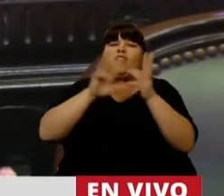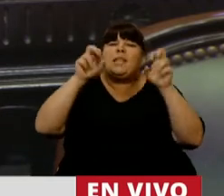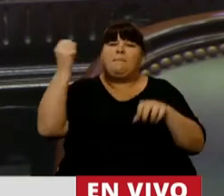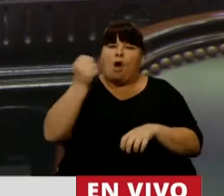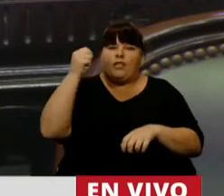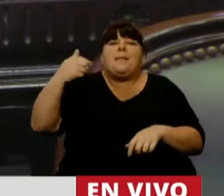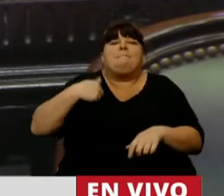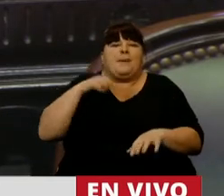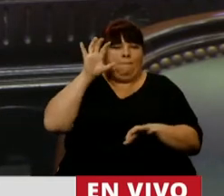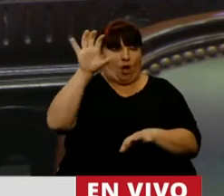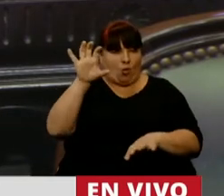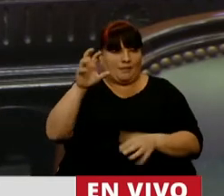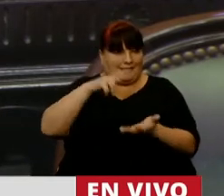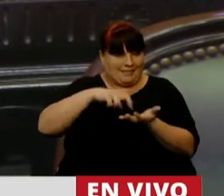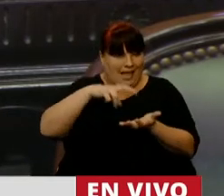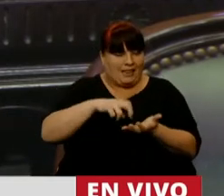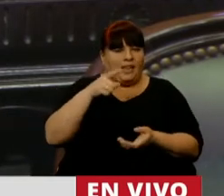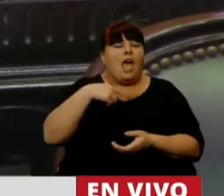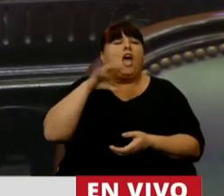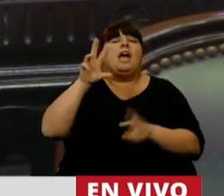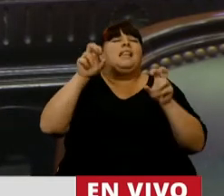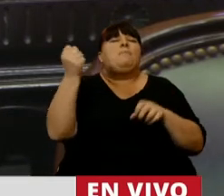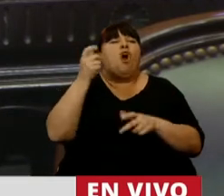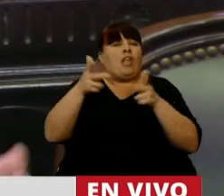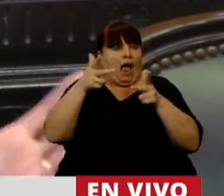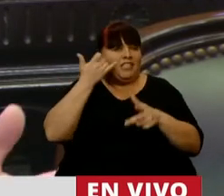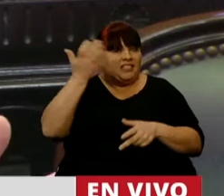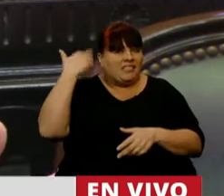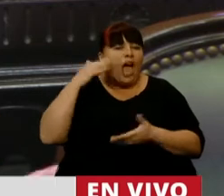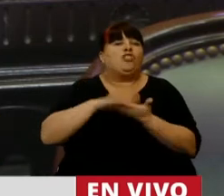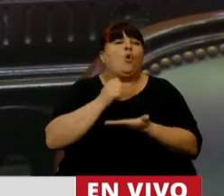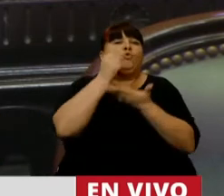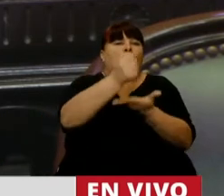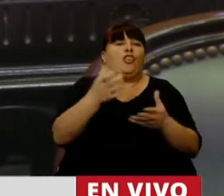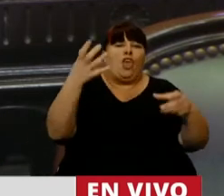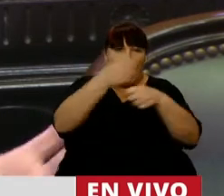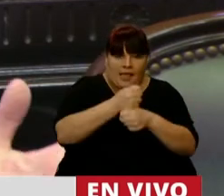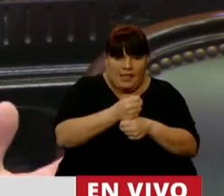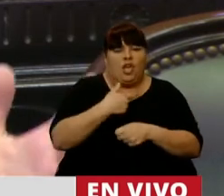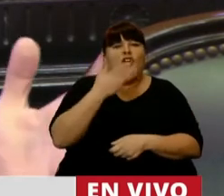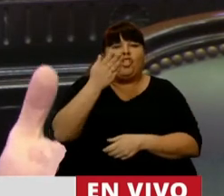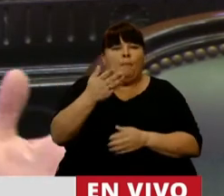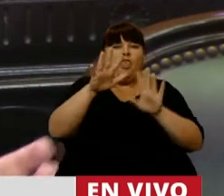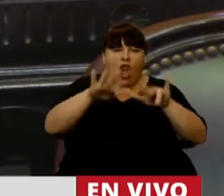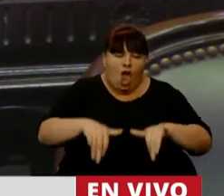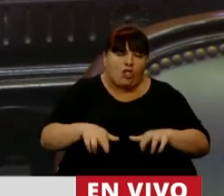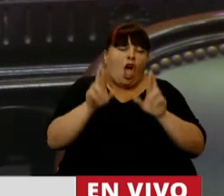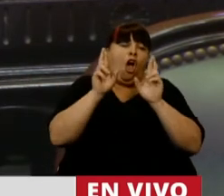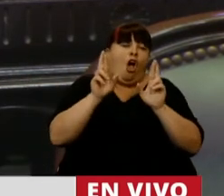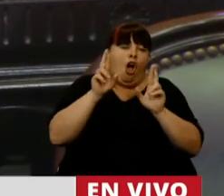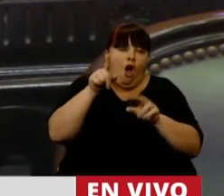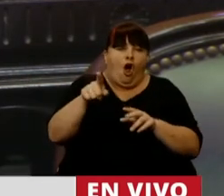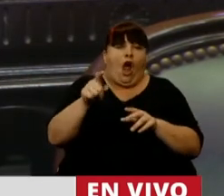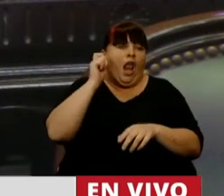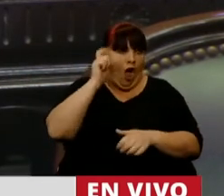importantes para mi provincia. Una de las cosas importantes que se habló acá es el subsidio al transporte, hemos pedido por nota, Dios quiera que esto